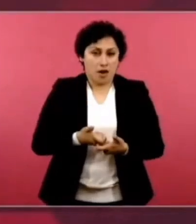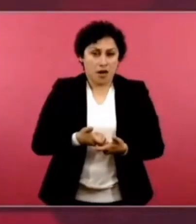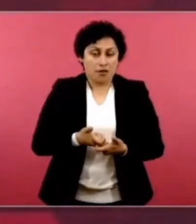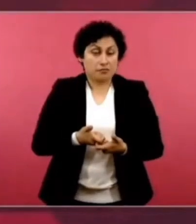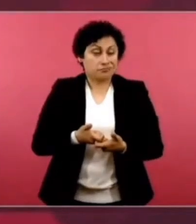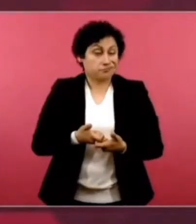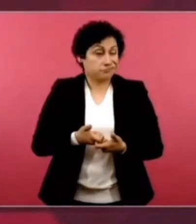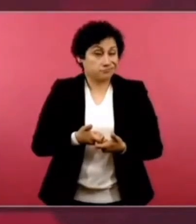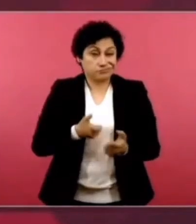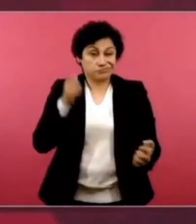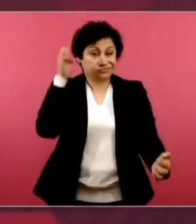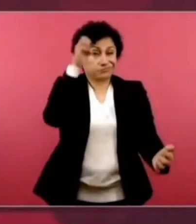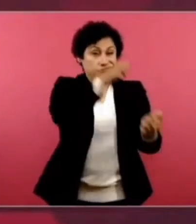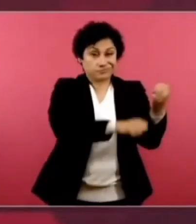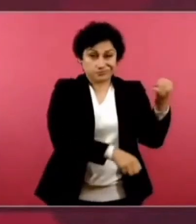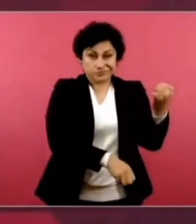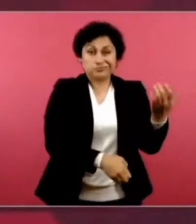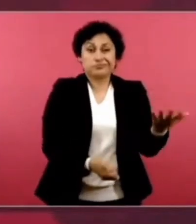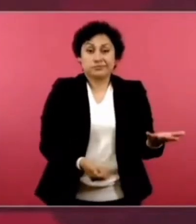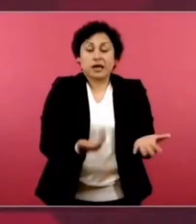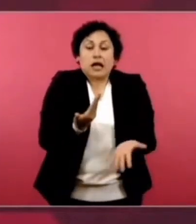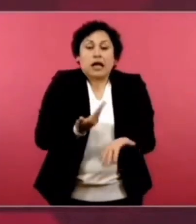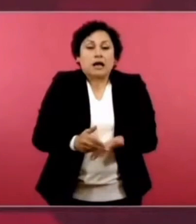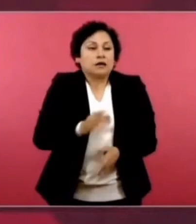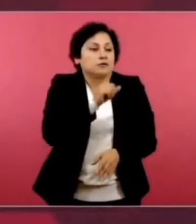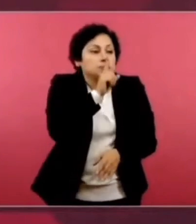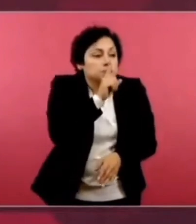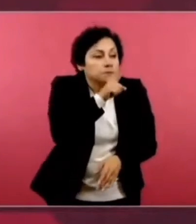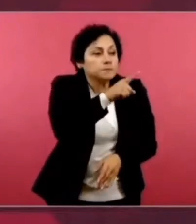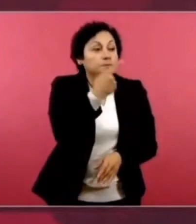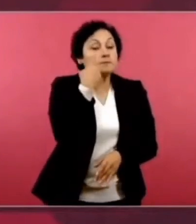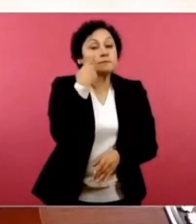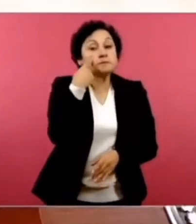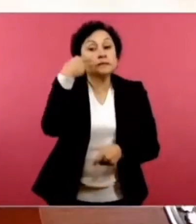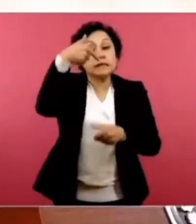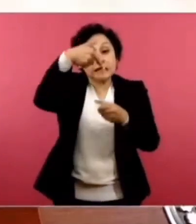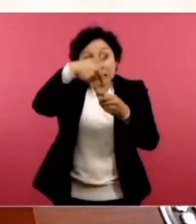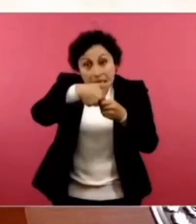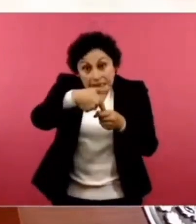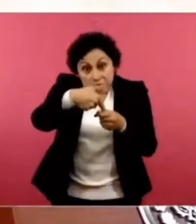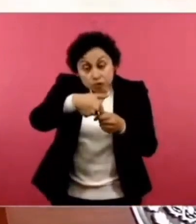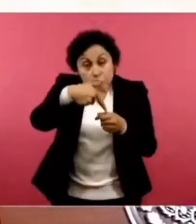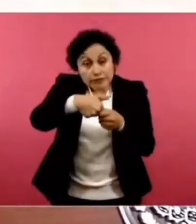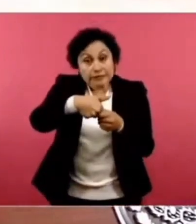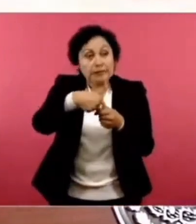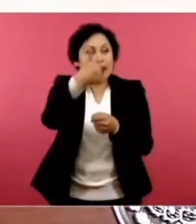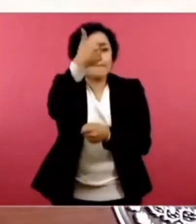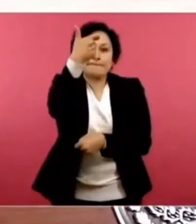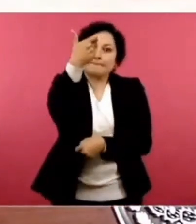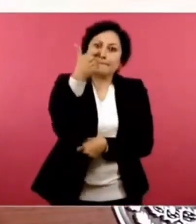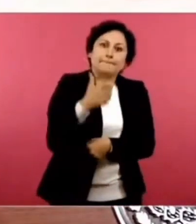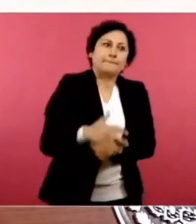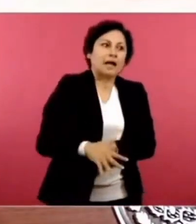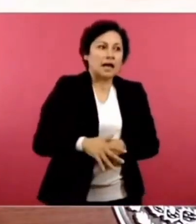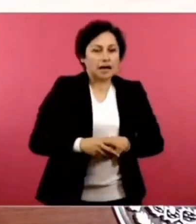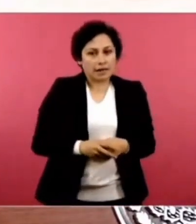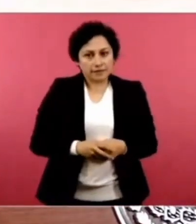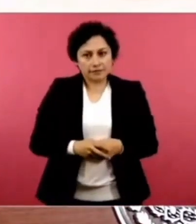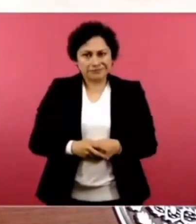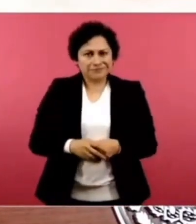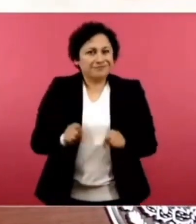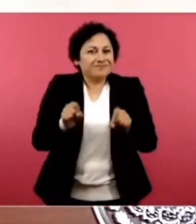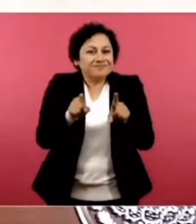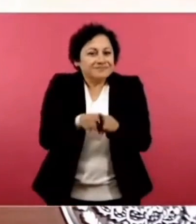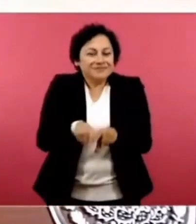y que además iba a bajar el precio de las gasolinas como lo hicieron con la industria eléctrica, que iba a bajar el precio de la